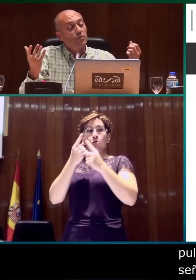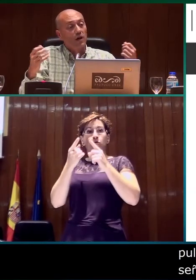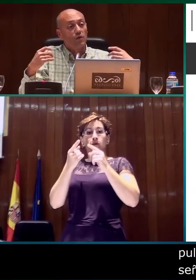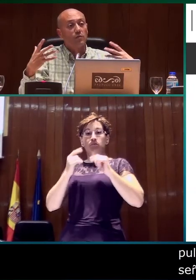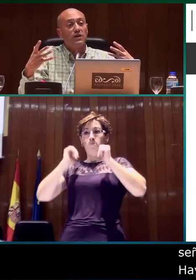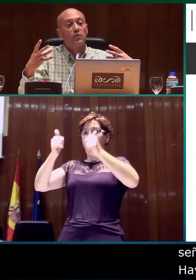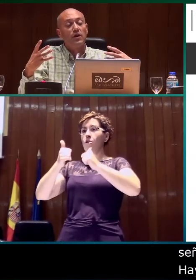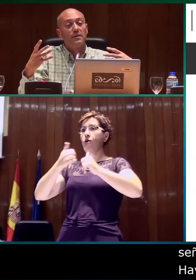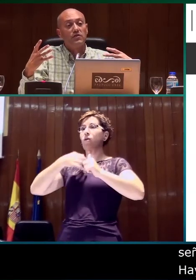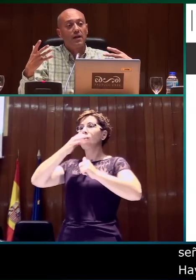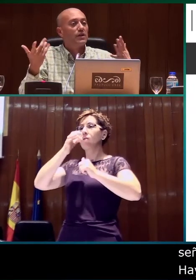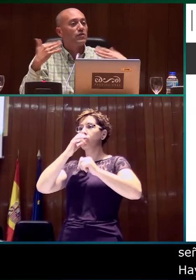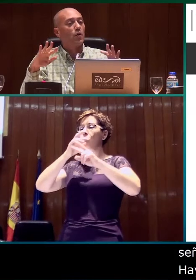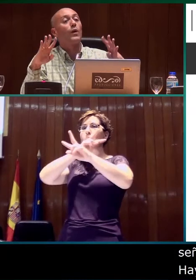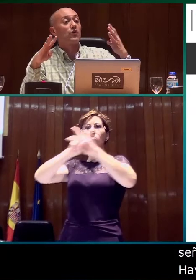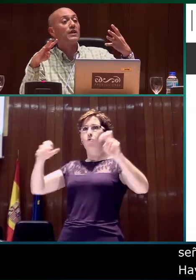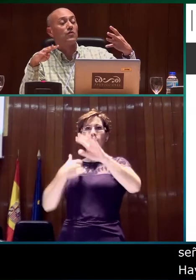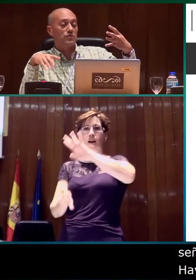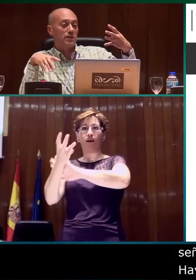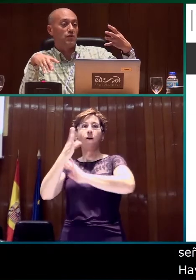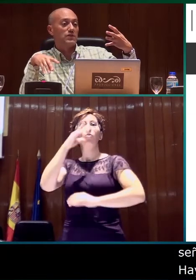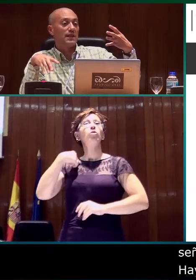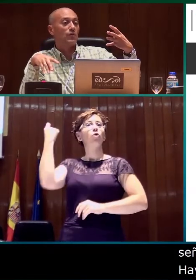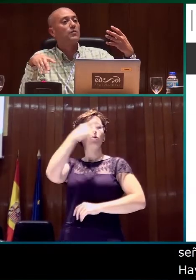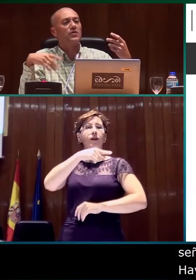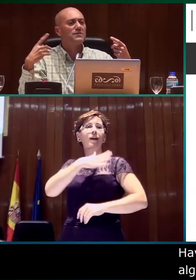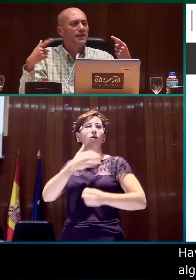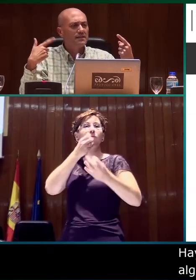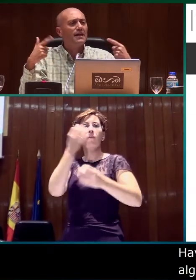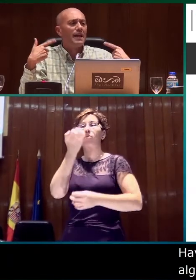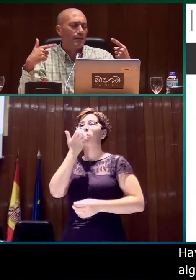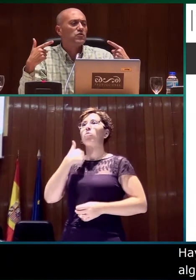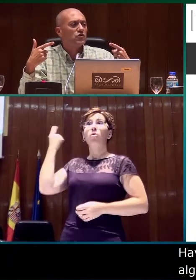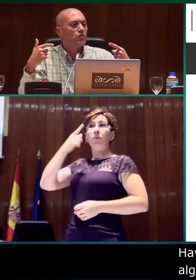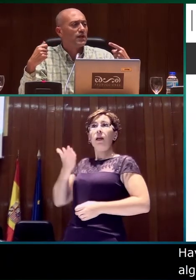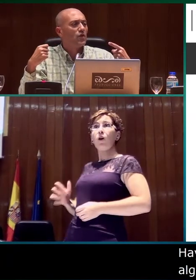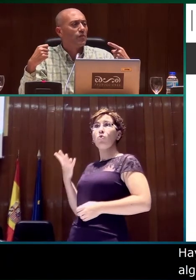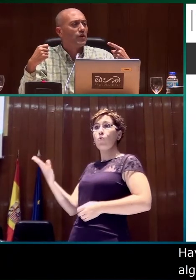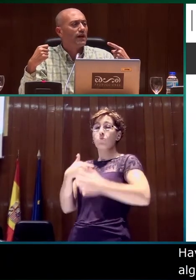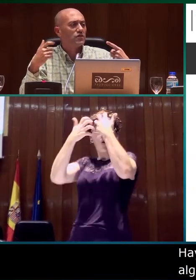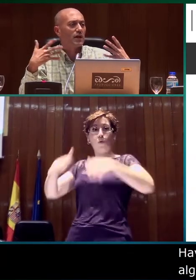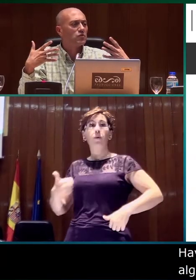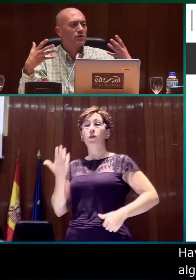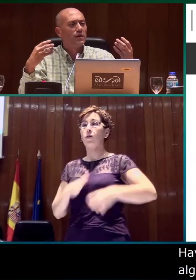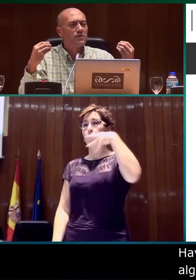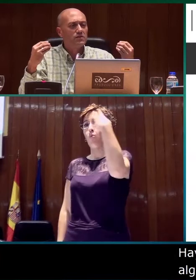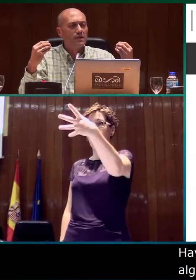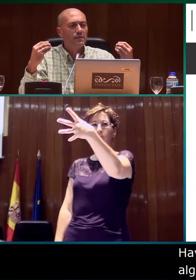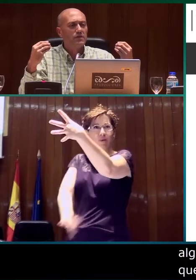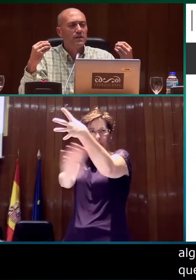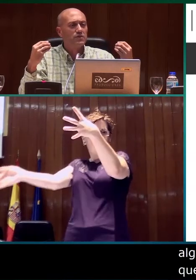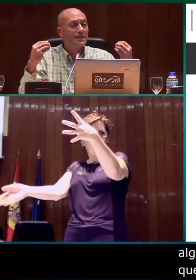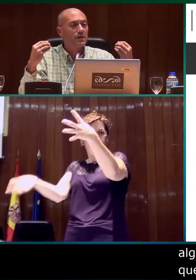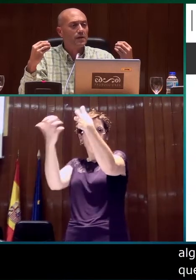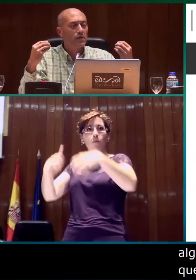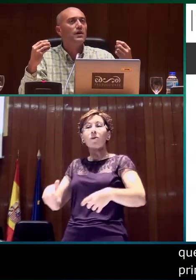porque conocemos el número de elementos de la boya, yo tengo cuatro hijos y puedo signar cuatro, pero otras veces la vamos construyendo la boya, no sabemos cuántos elementos